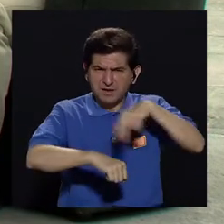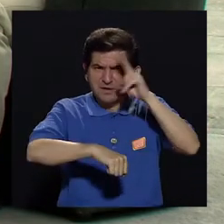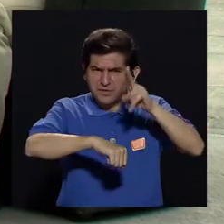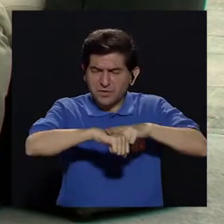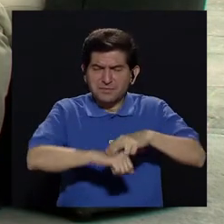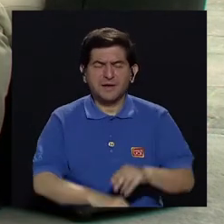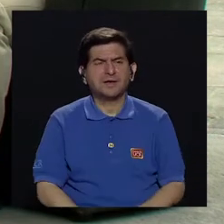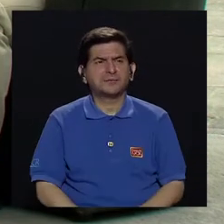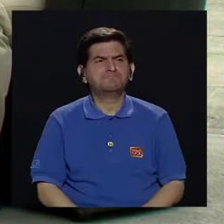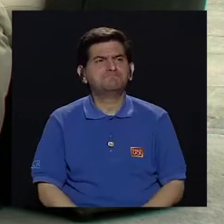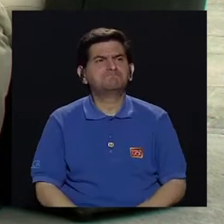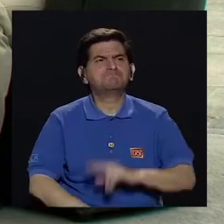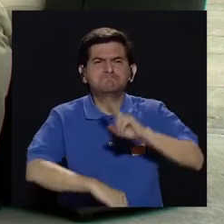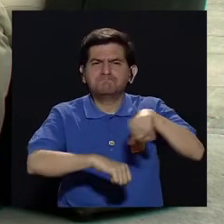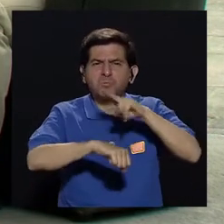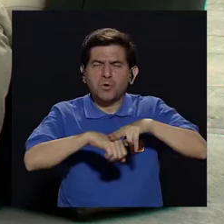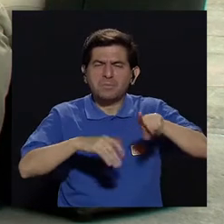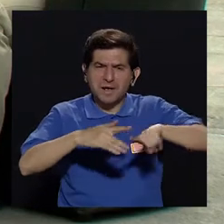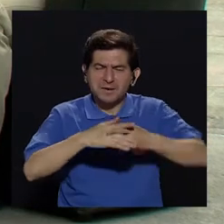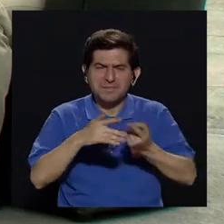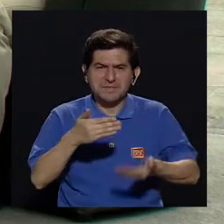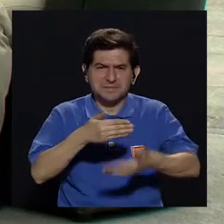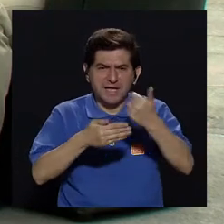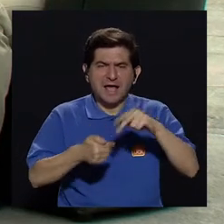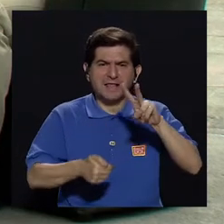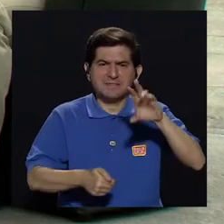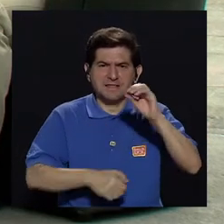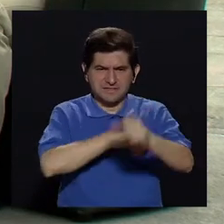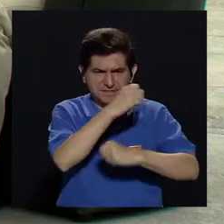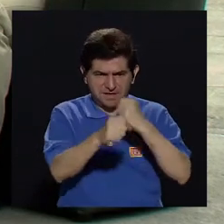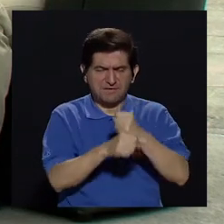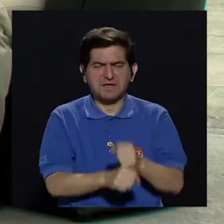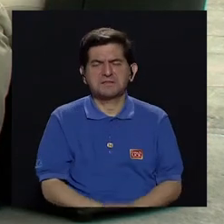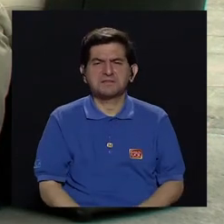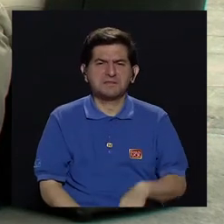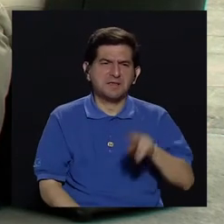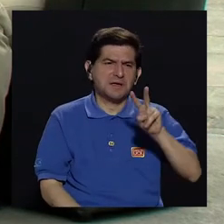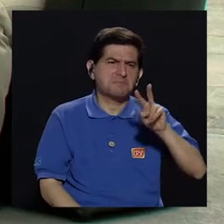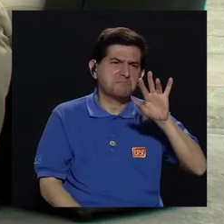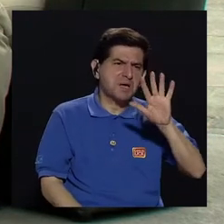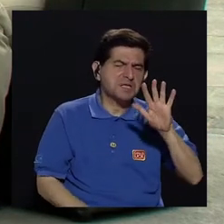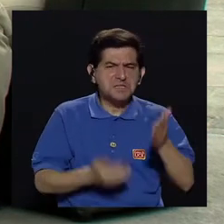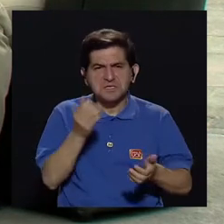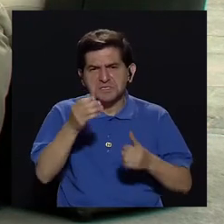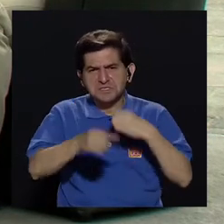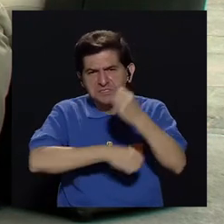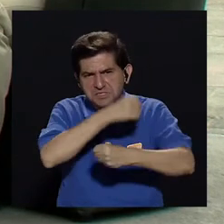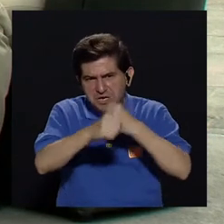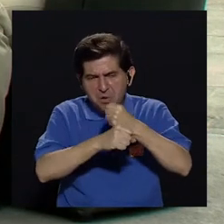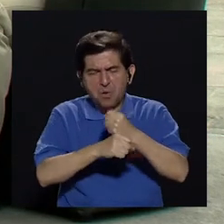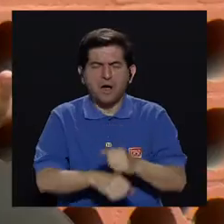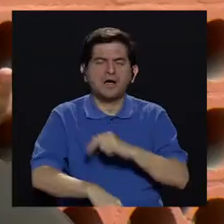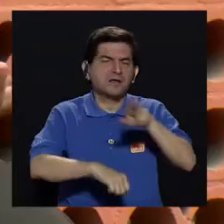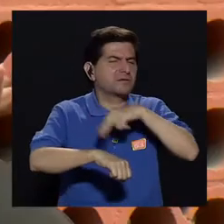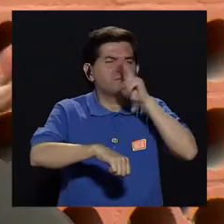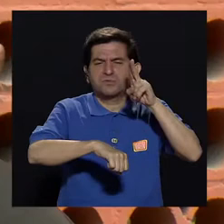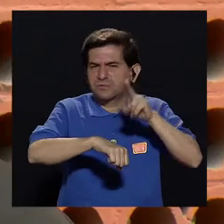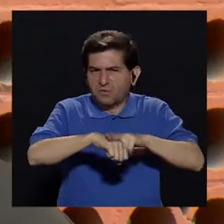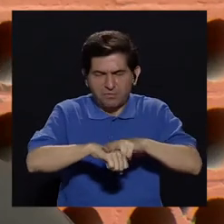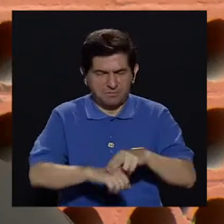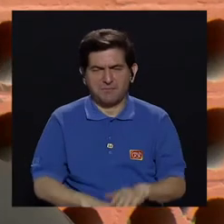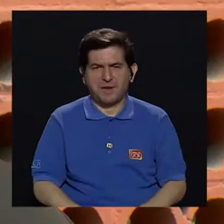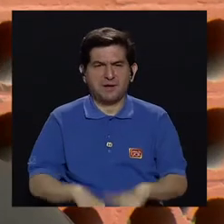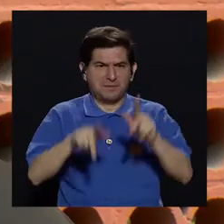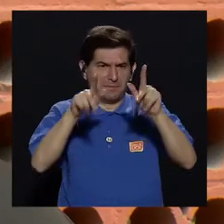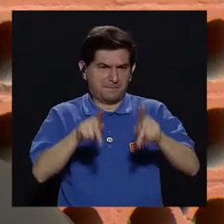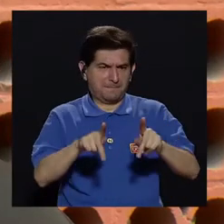son más frecuentes? Generalmente se empieza antes de los 20, o sea, alrededor de los 20, 25 años es la etapa más común